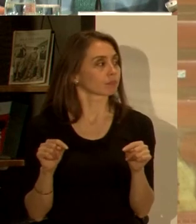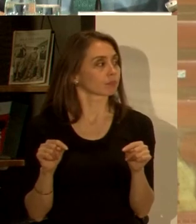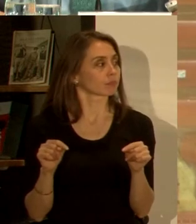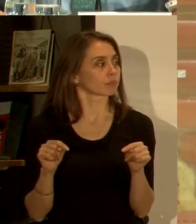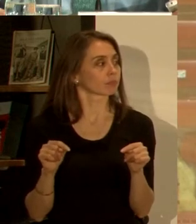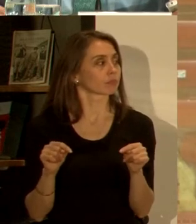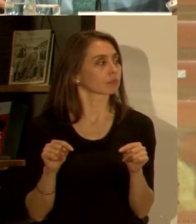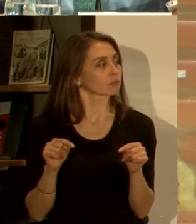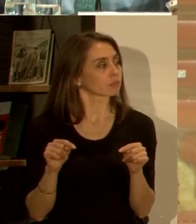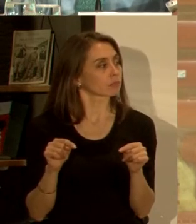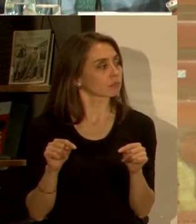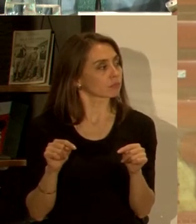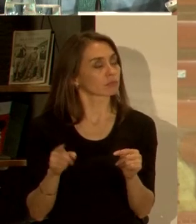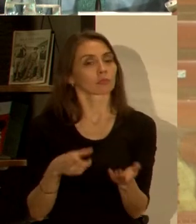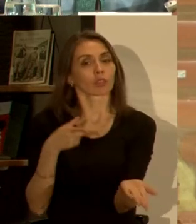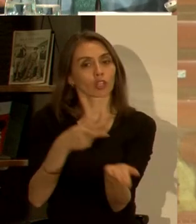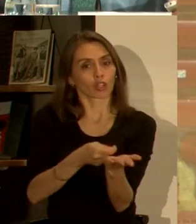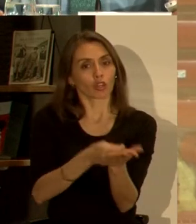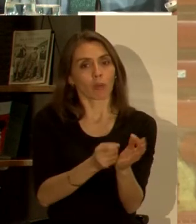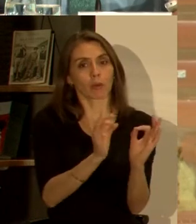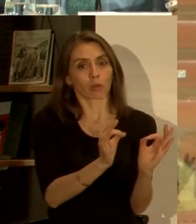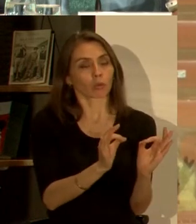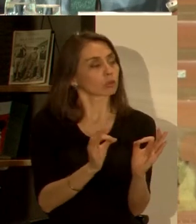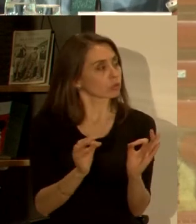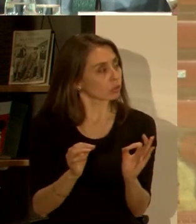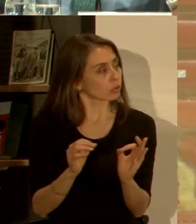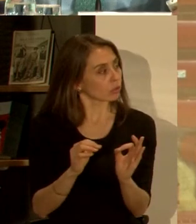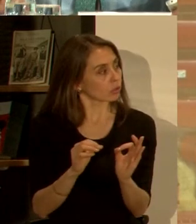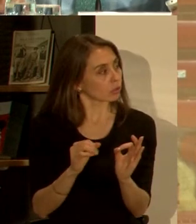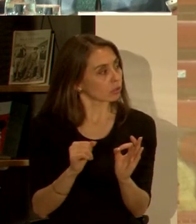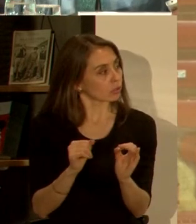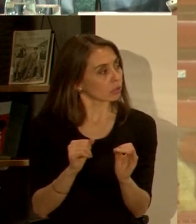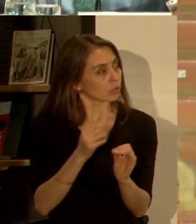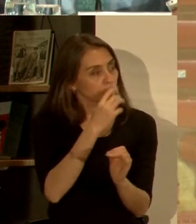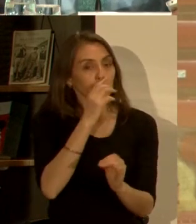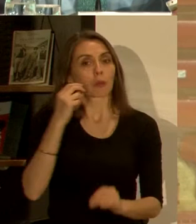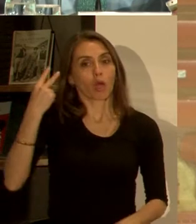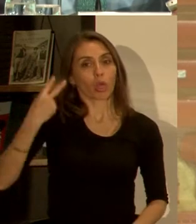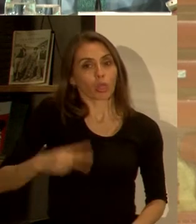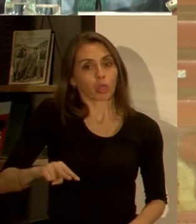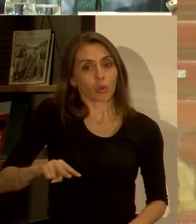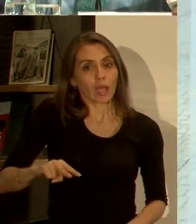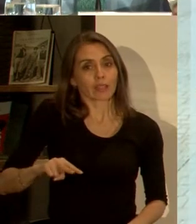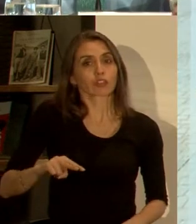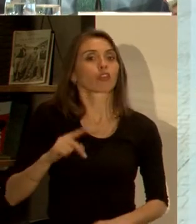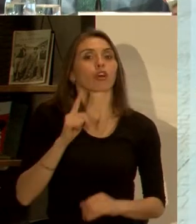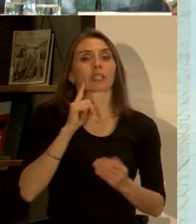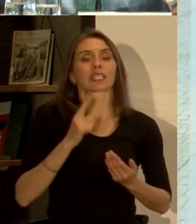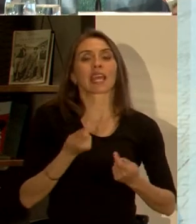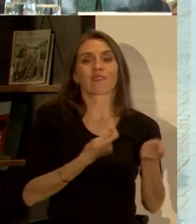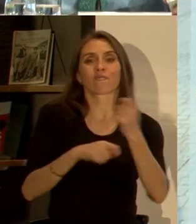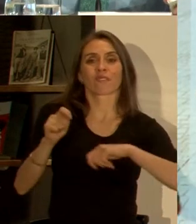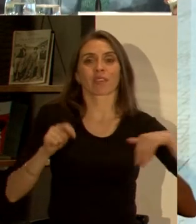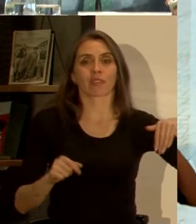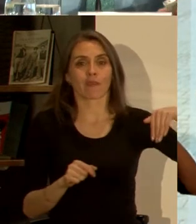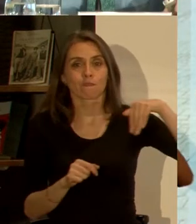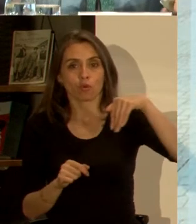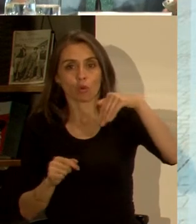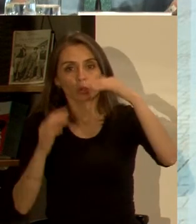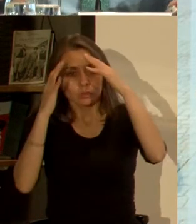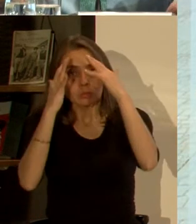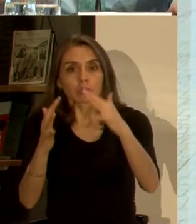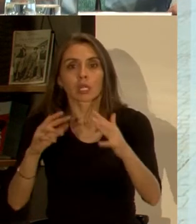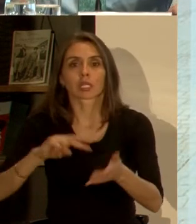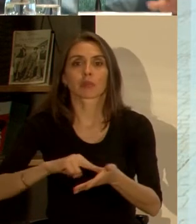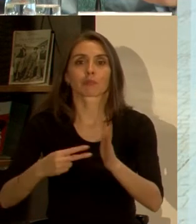que compren, los que deben comprar, no los operadores, que el dueño, el proveedor de los buses, esté metido en el